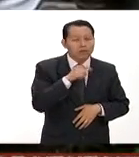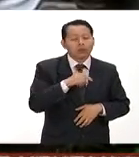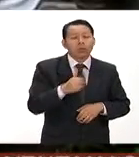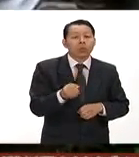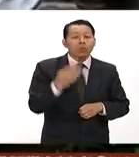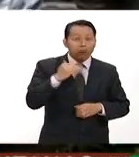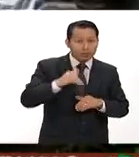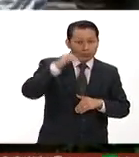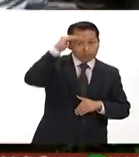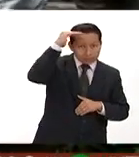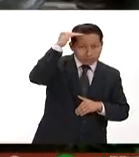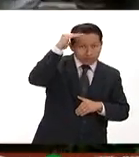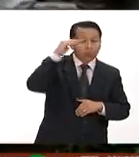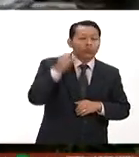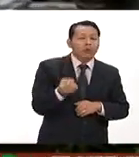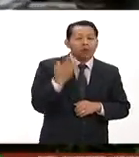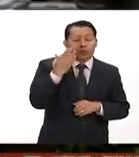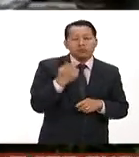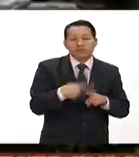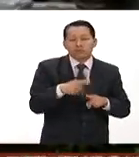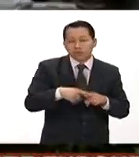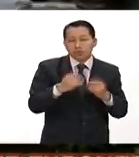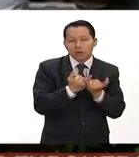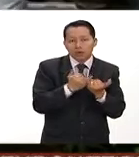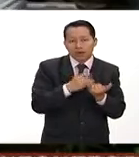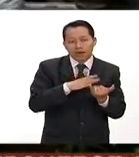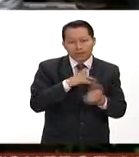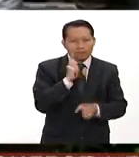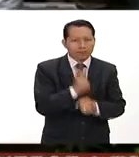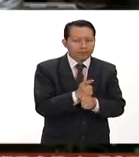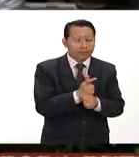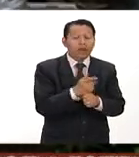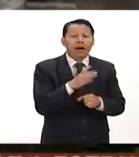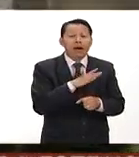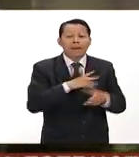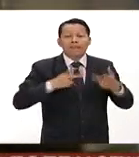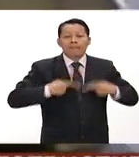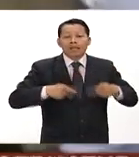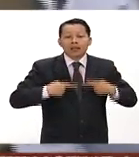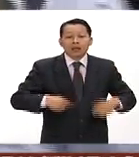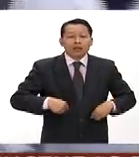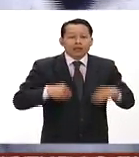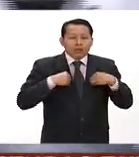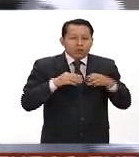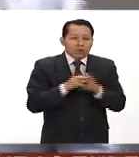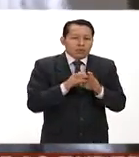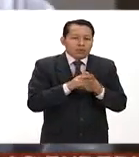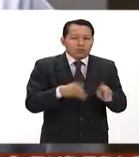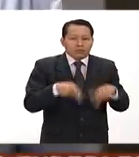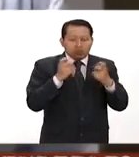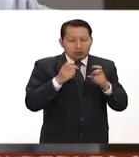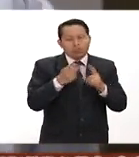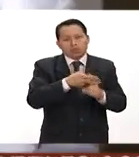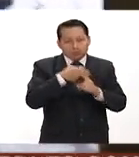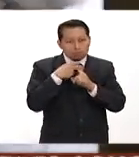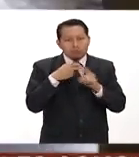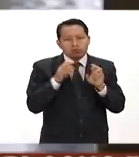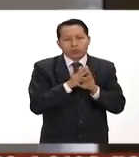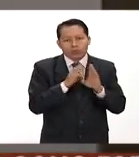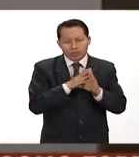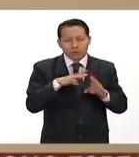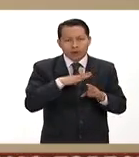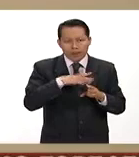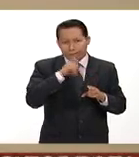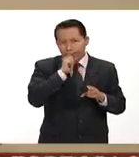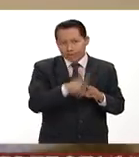ayudar a identificar a la persona pero también además en personas vivas por ejemplo en un robo o en un secuestro cuando se